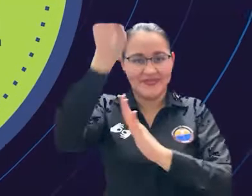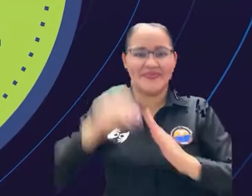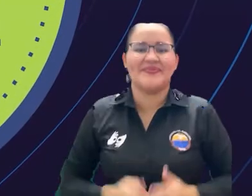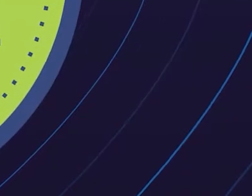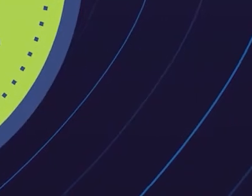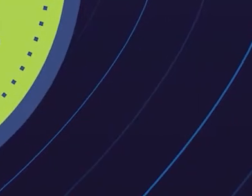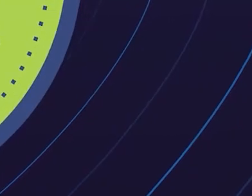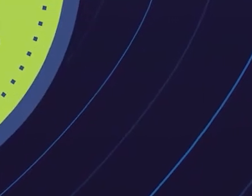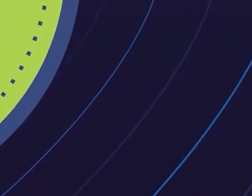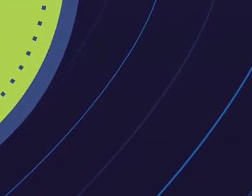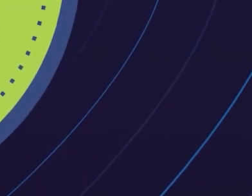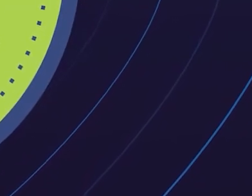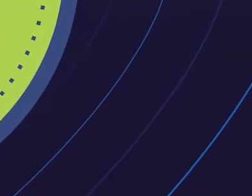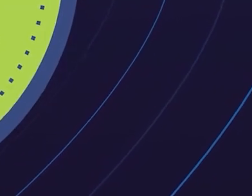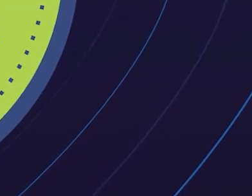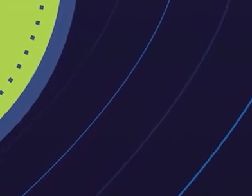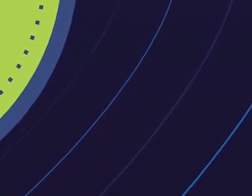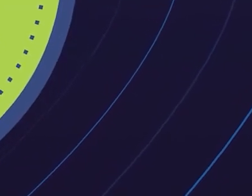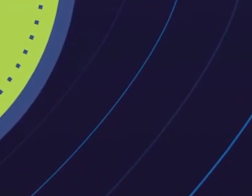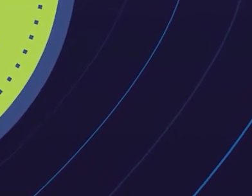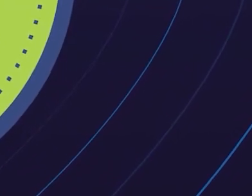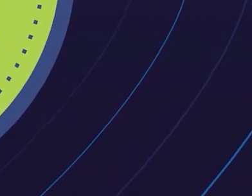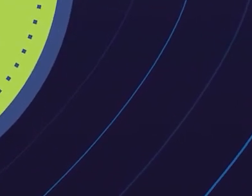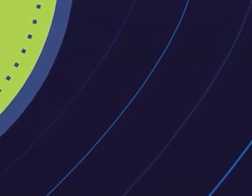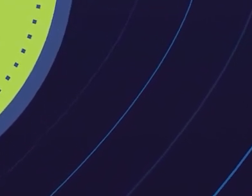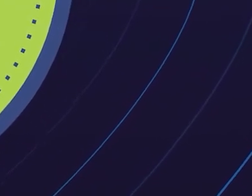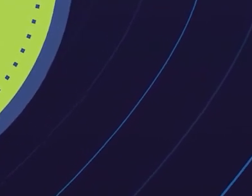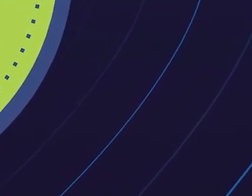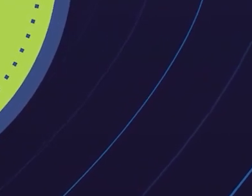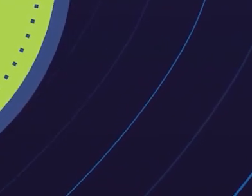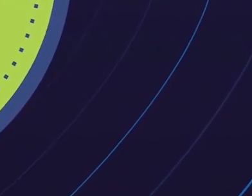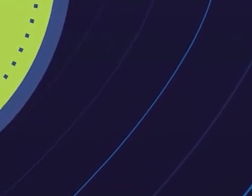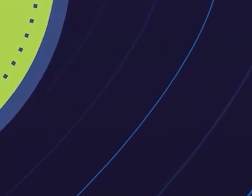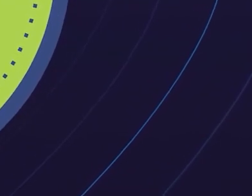Magdalena, más incluyente e innovadora.